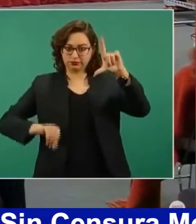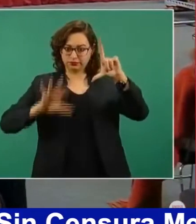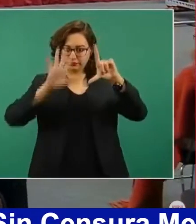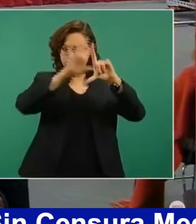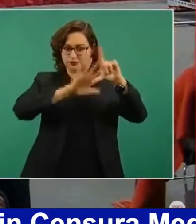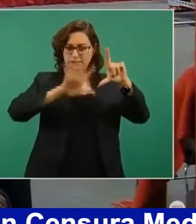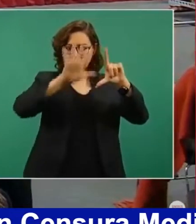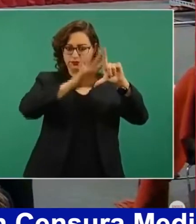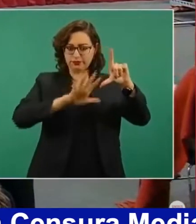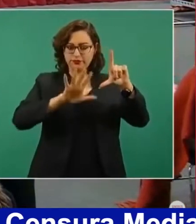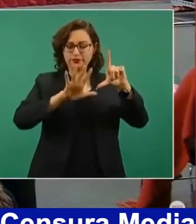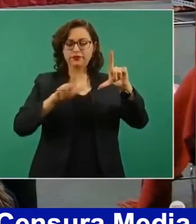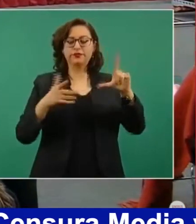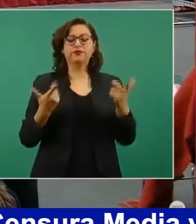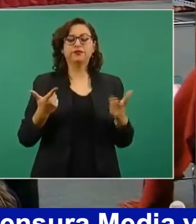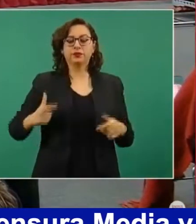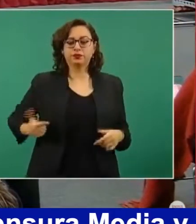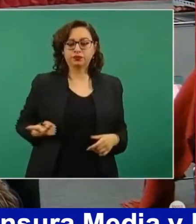Jalisco,